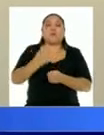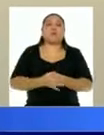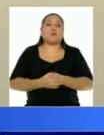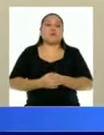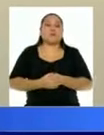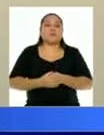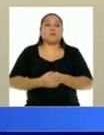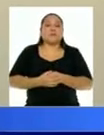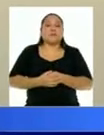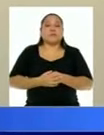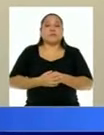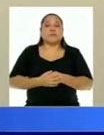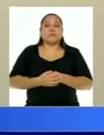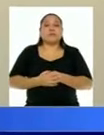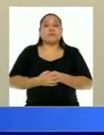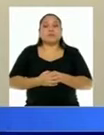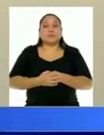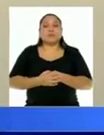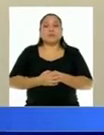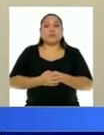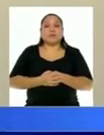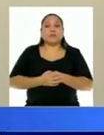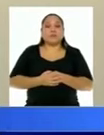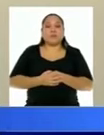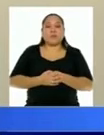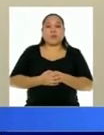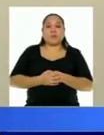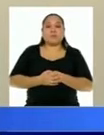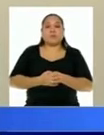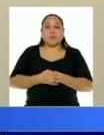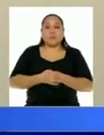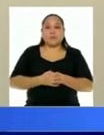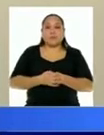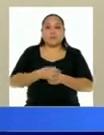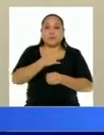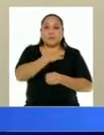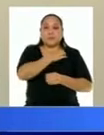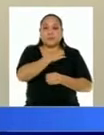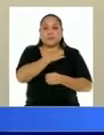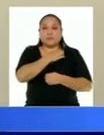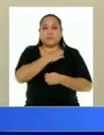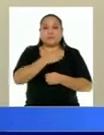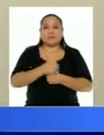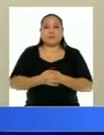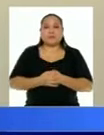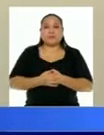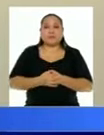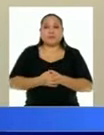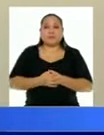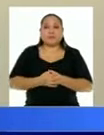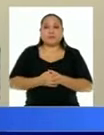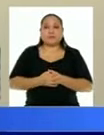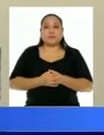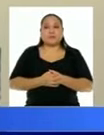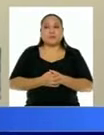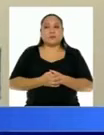un monto establecido para el retiro? Este, el monto